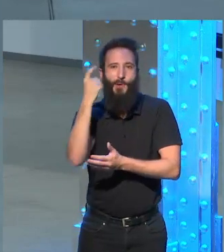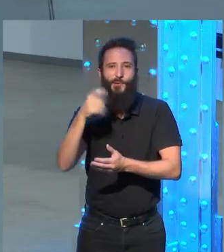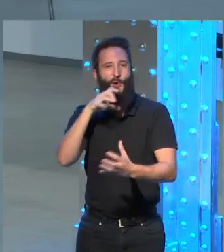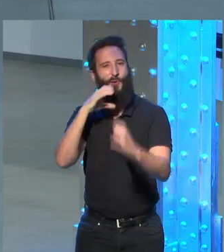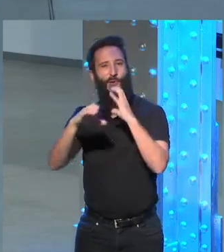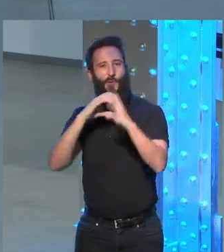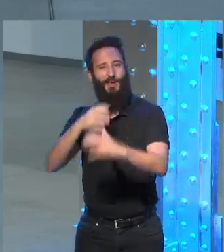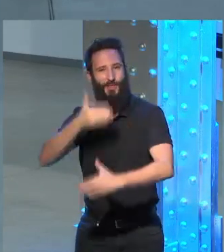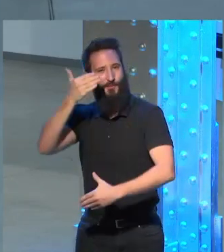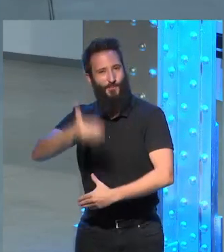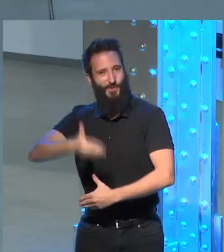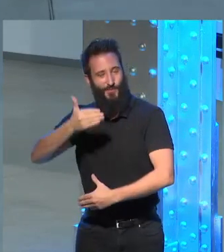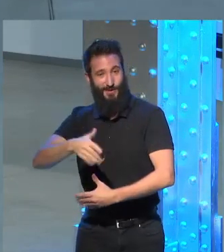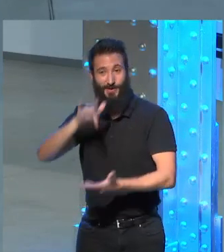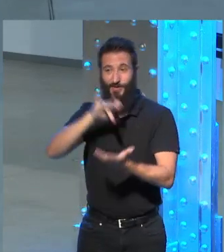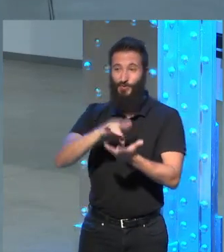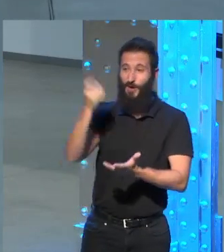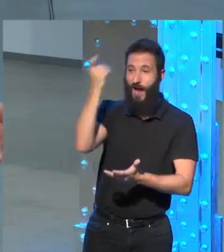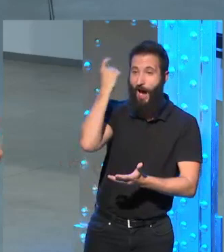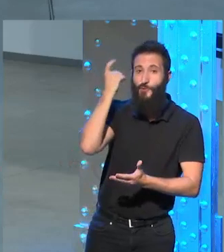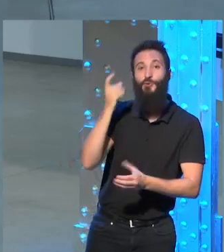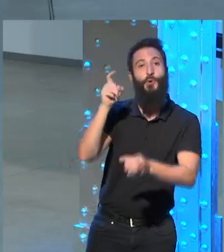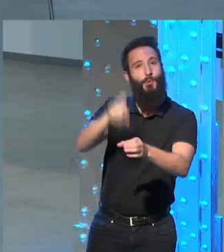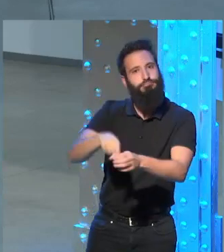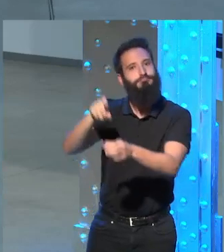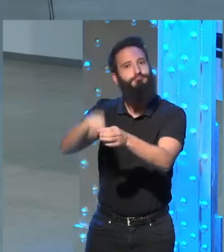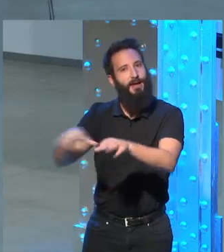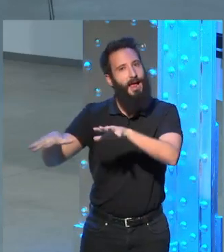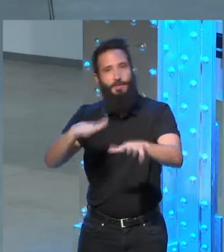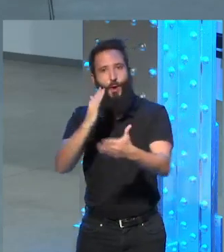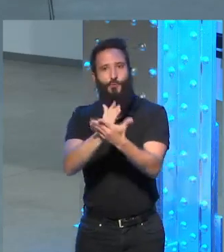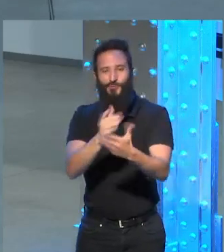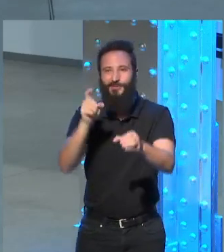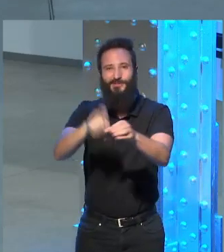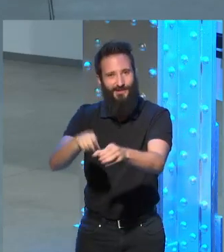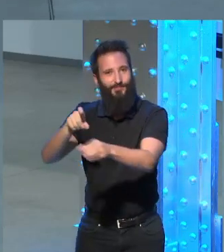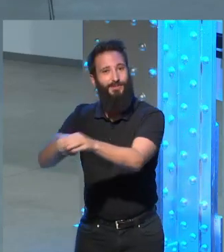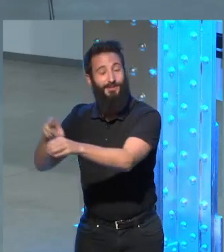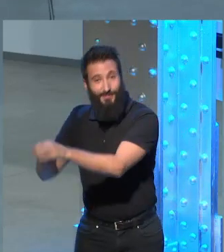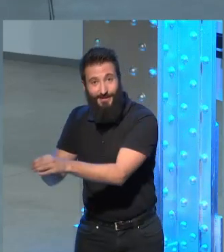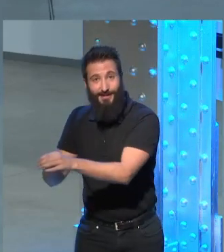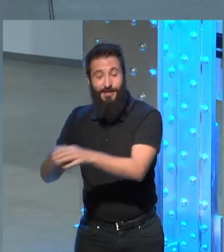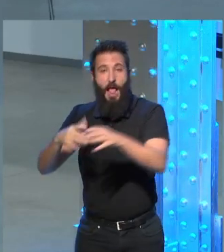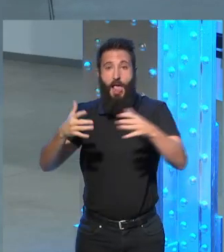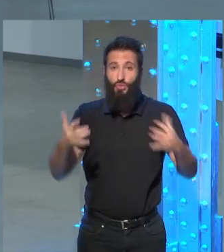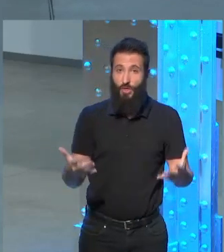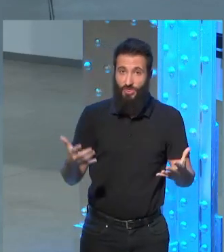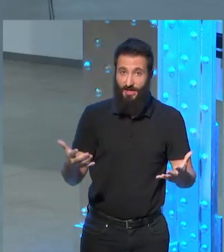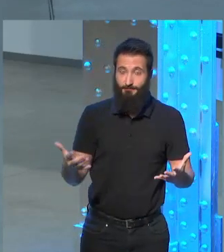estrecha, y los estudiantes tienen una participación muy activa en los cursos y seminarios. Entonces,